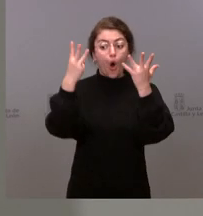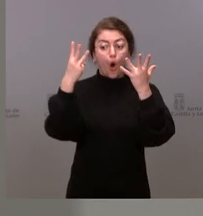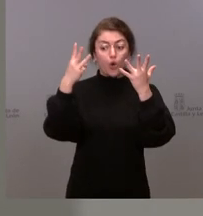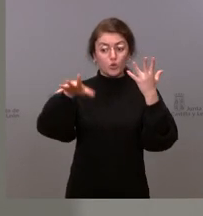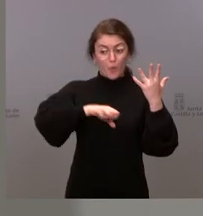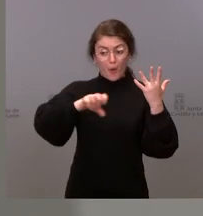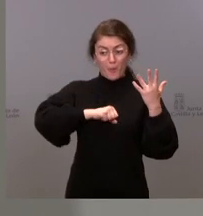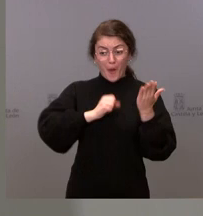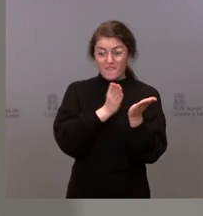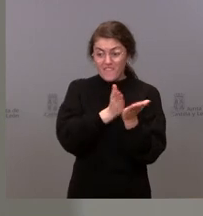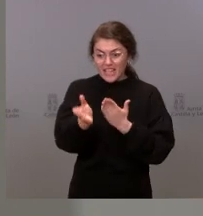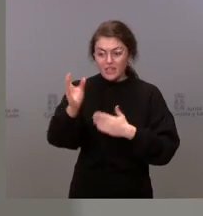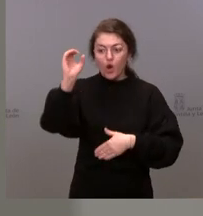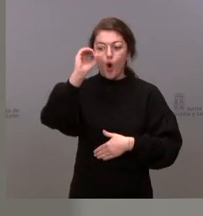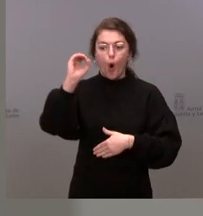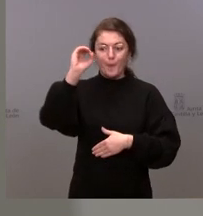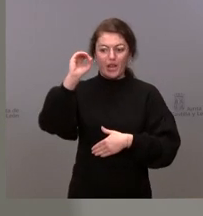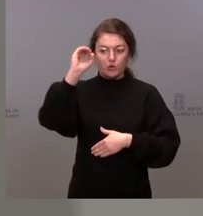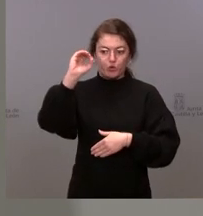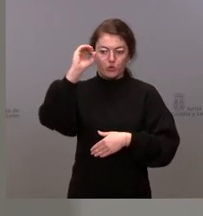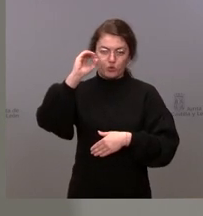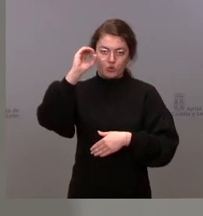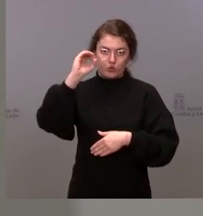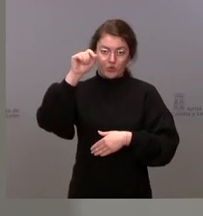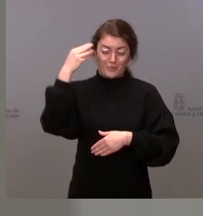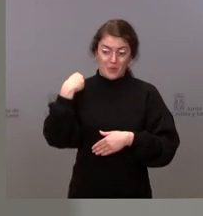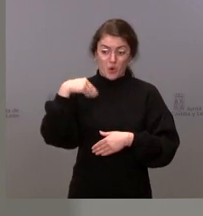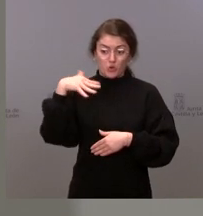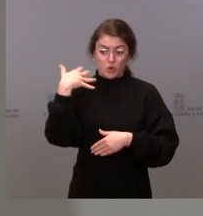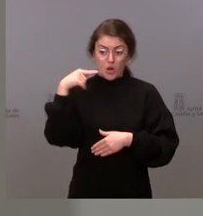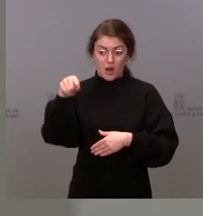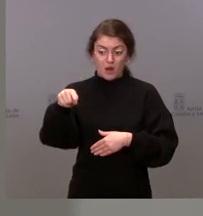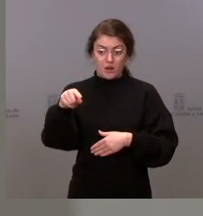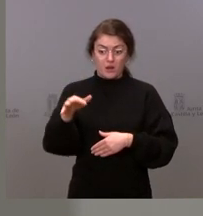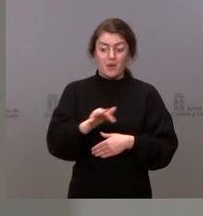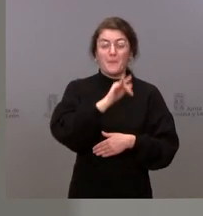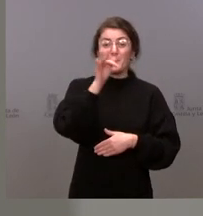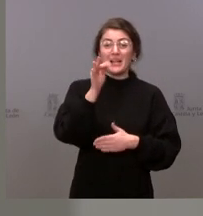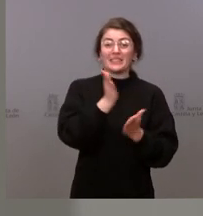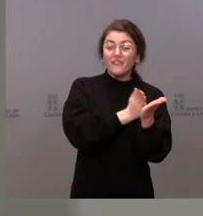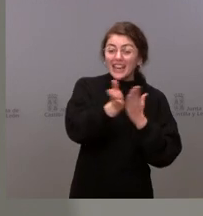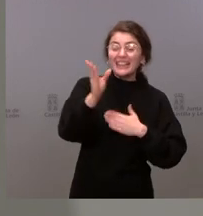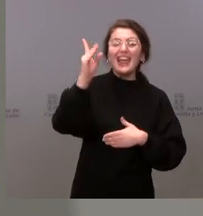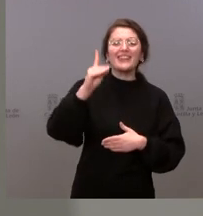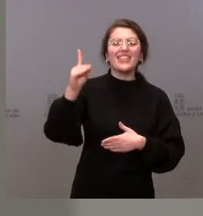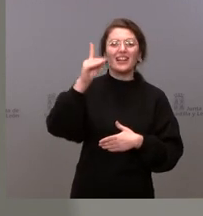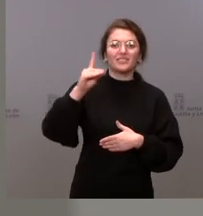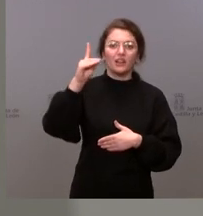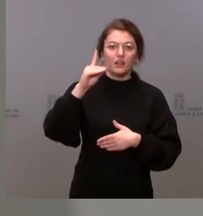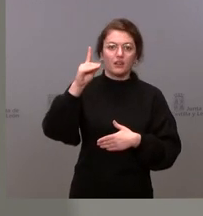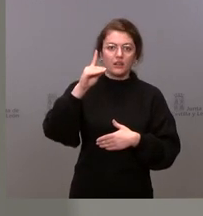en Soria y hay brotes de Delta que suman 70 casos. Si yo no estoy equivocado,